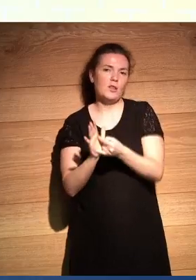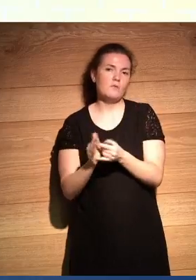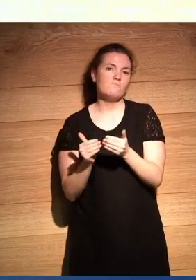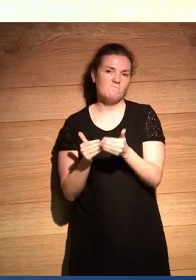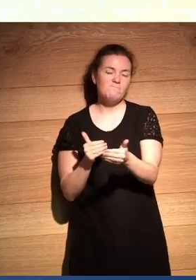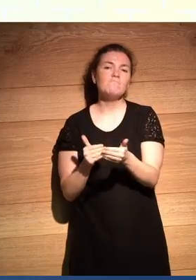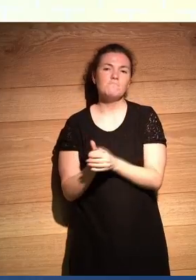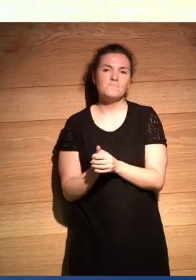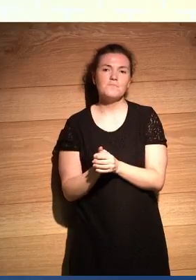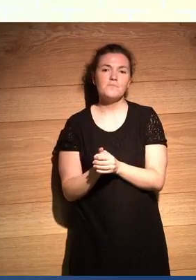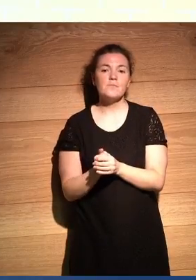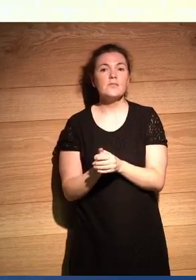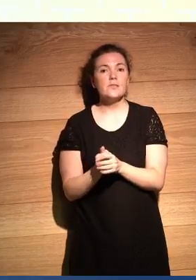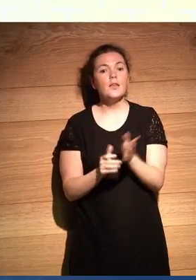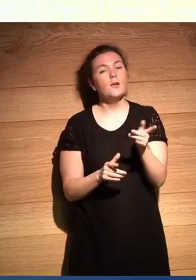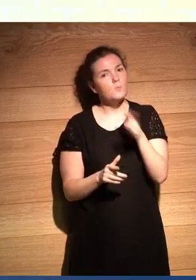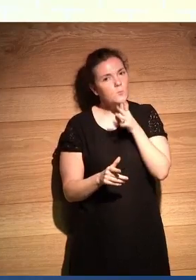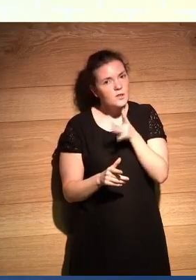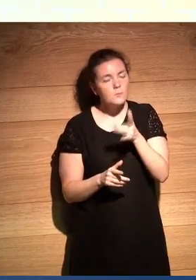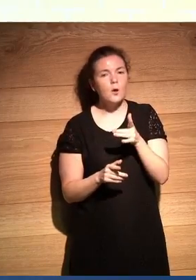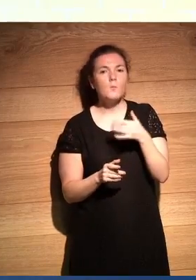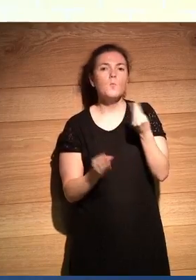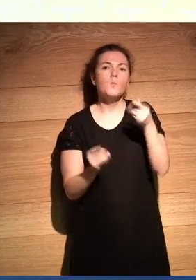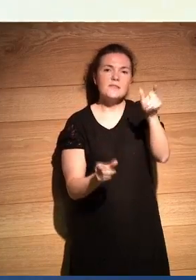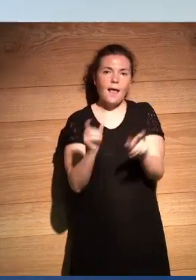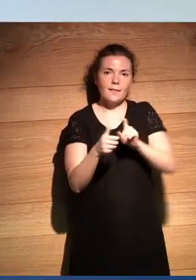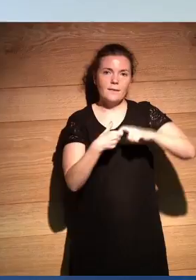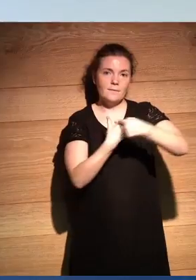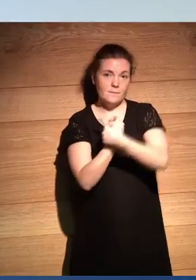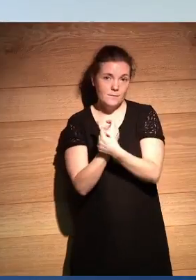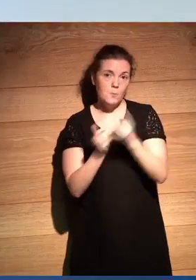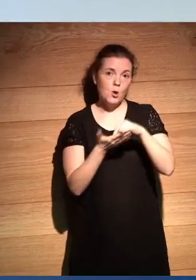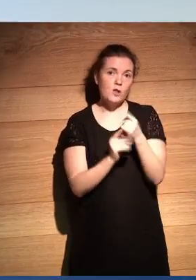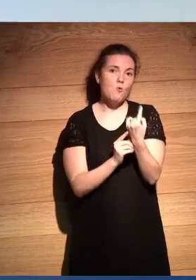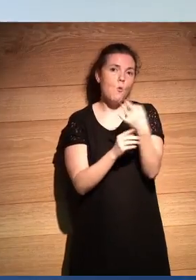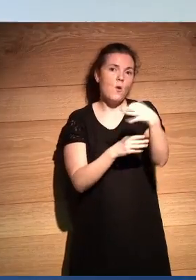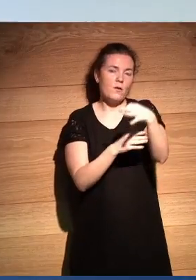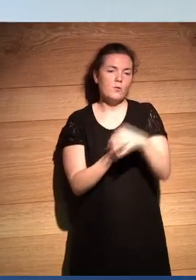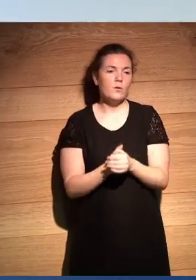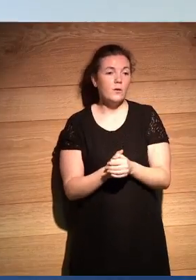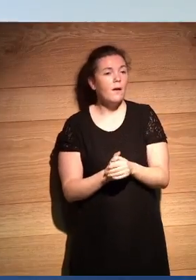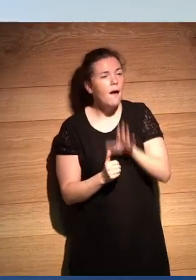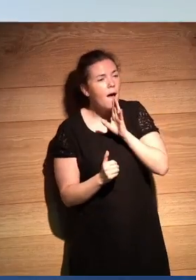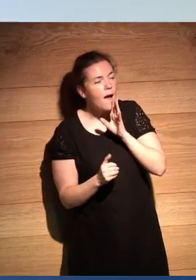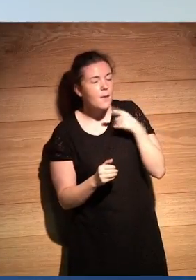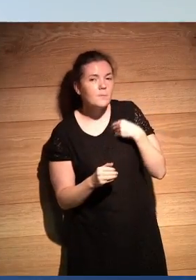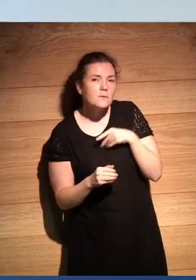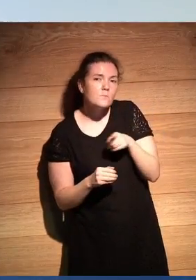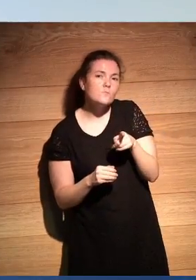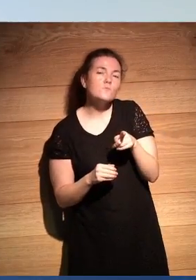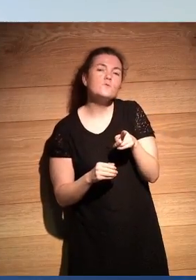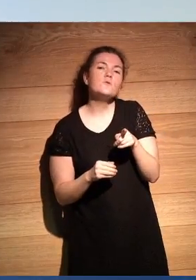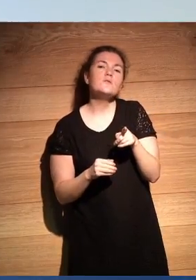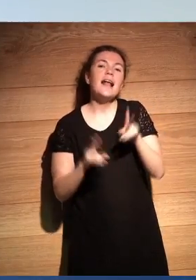que incorpora mucha gente en un solo iría a la línea de lo que estás comentando que en los